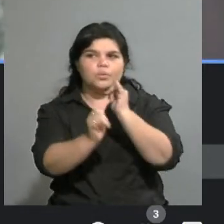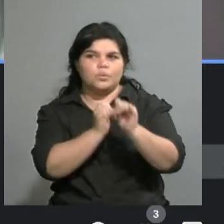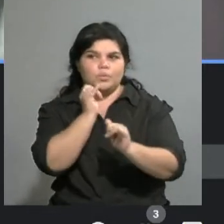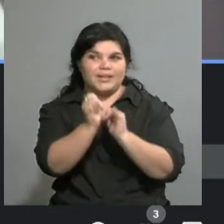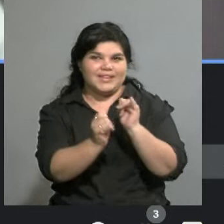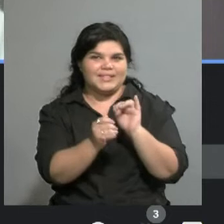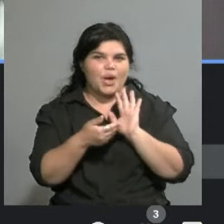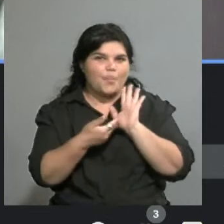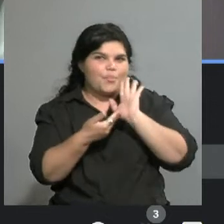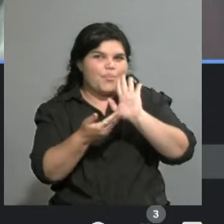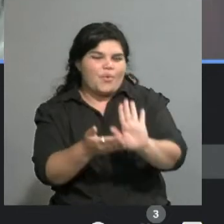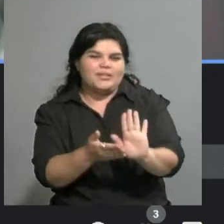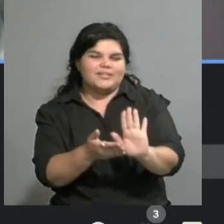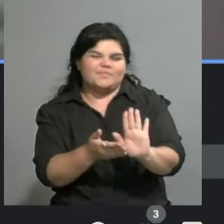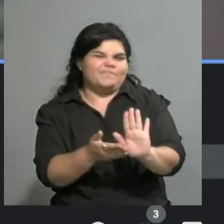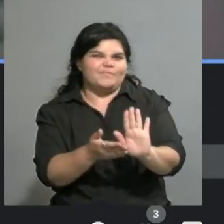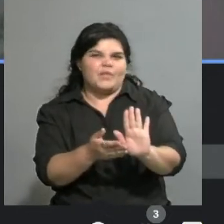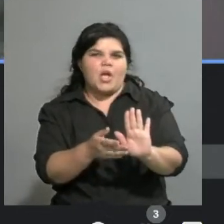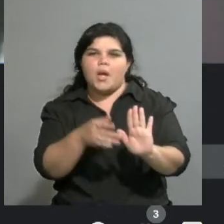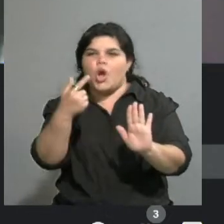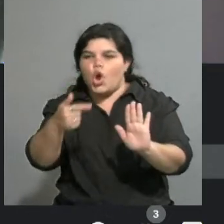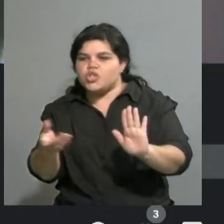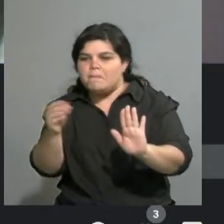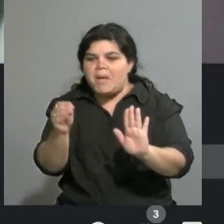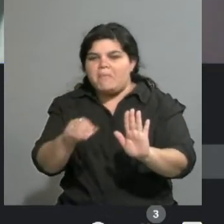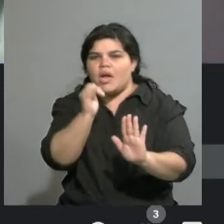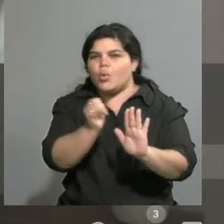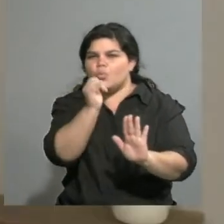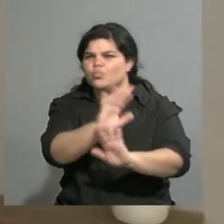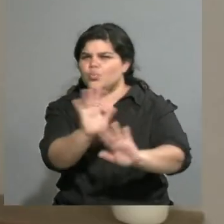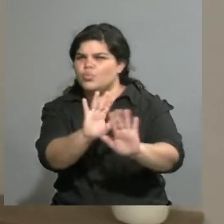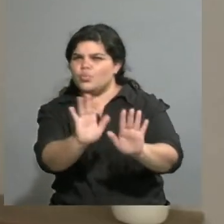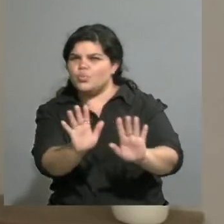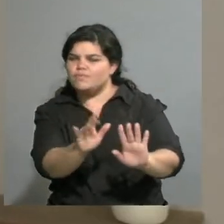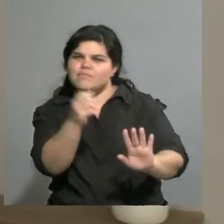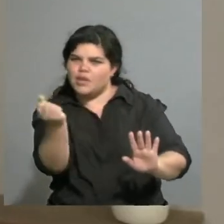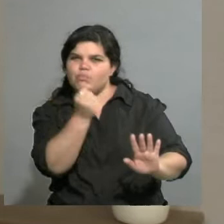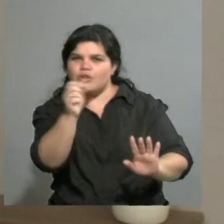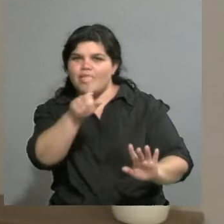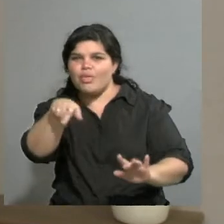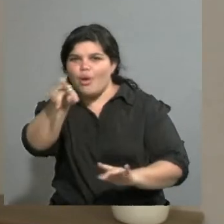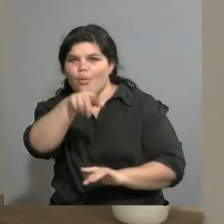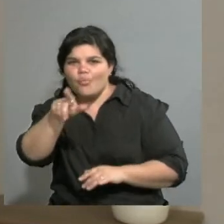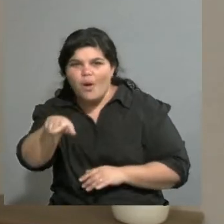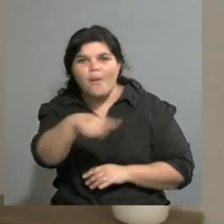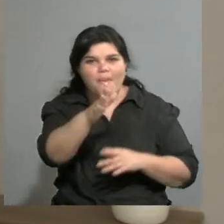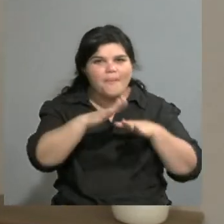decir hasta ahí nomás porque ya lo otro sería spoiler. Claro, claro, claro. Realmente, digo,